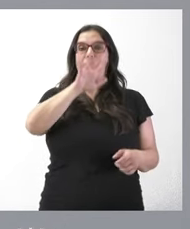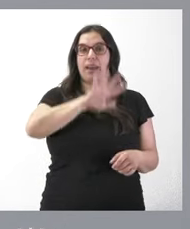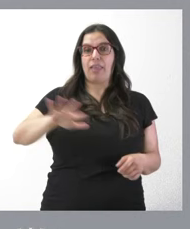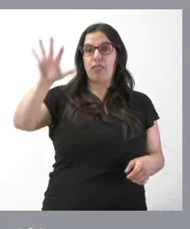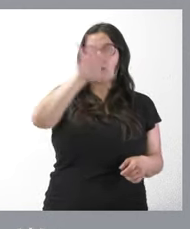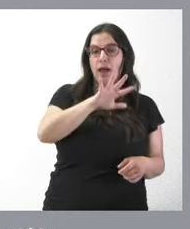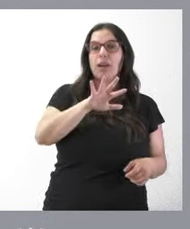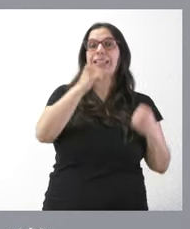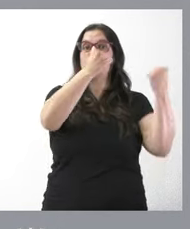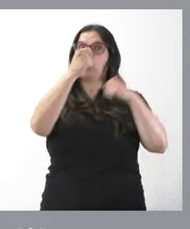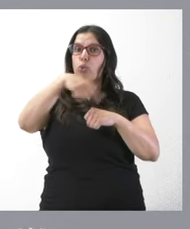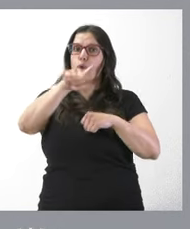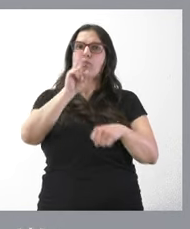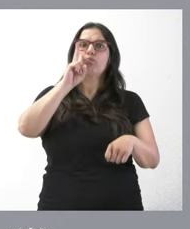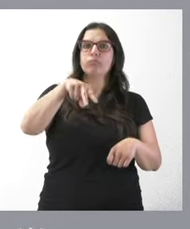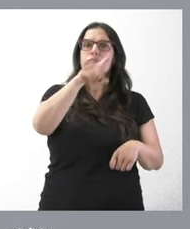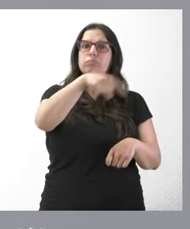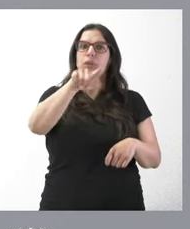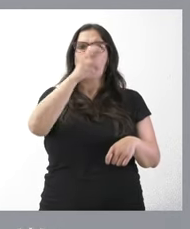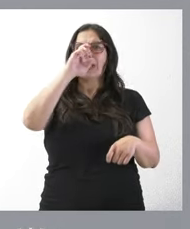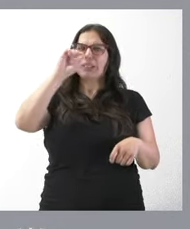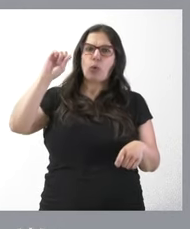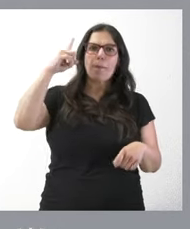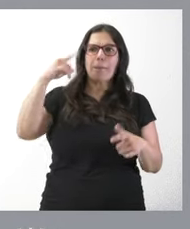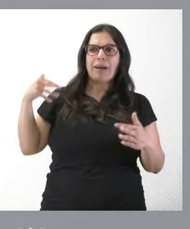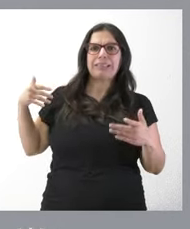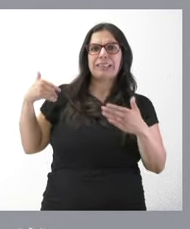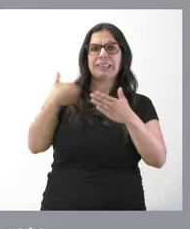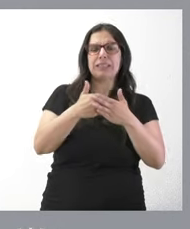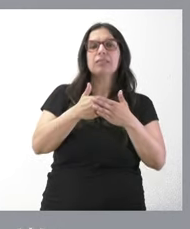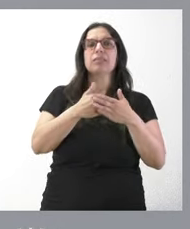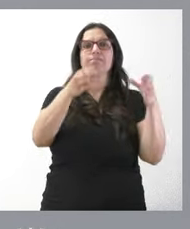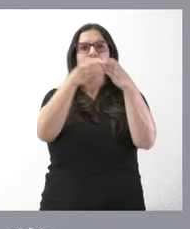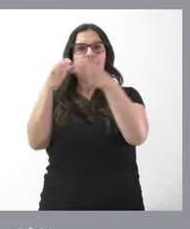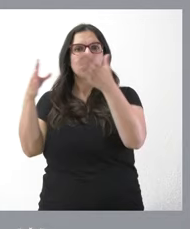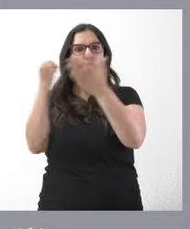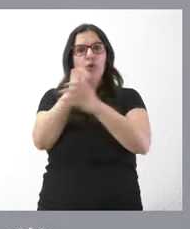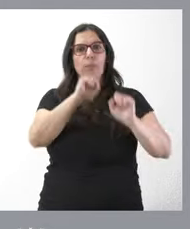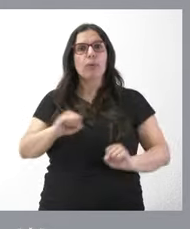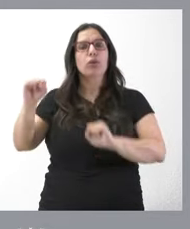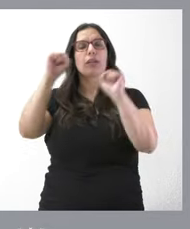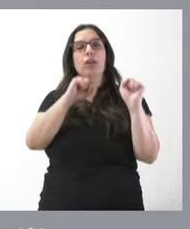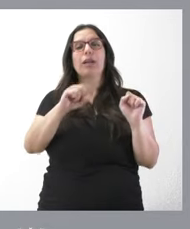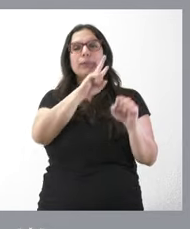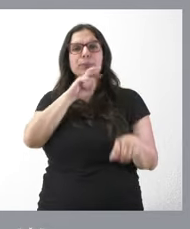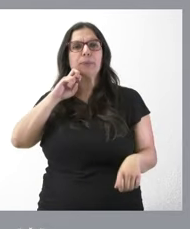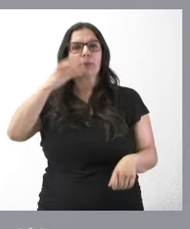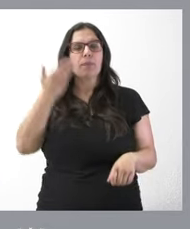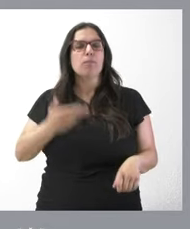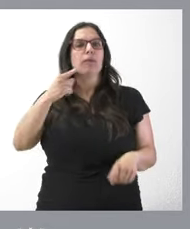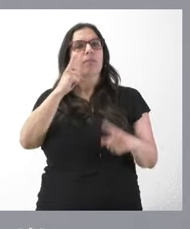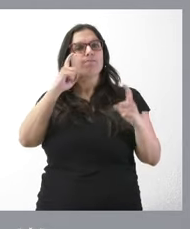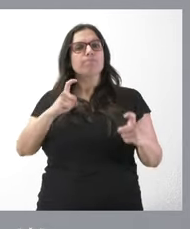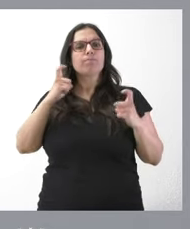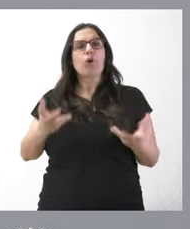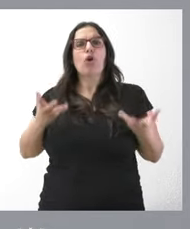a esa institución, como la más antigua de las fuerzas y cuerpos de seguridad del Estado y valora especialmente su empeño en garantizar